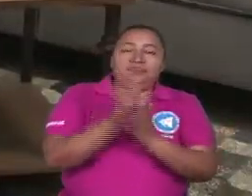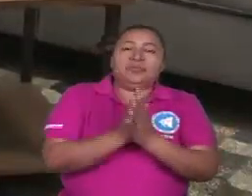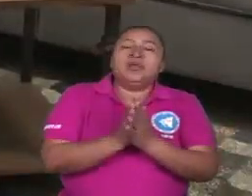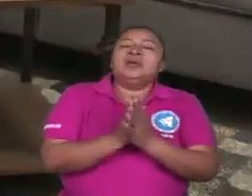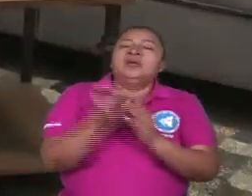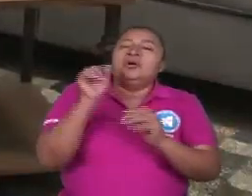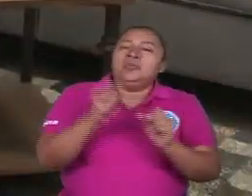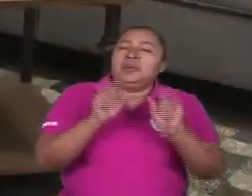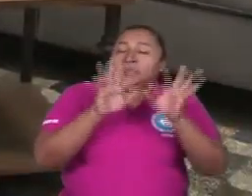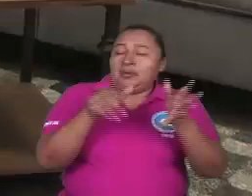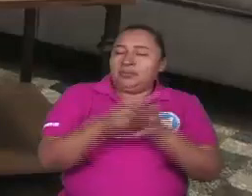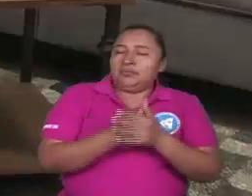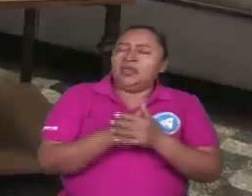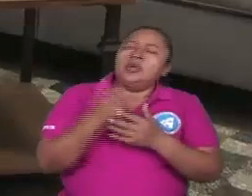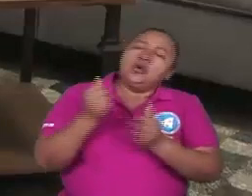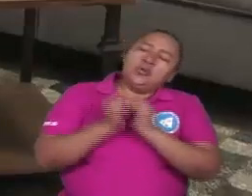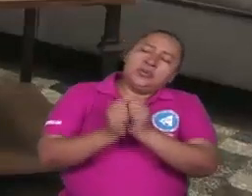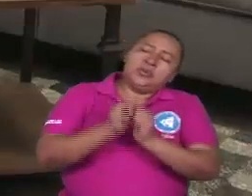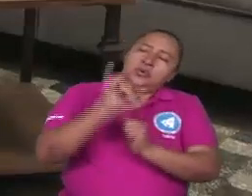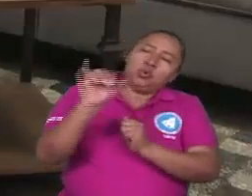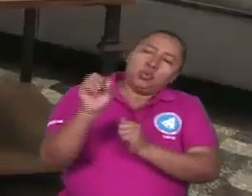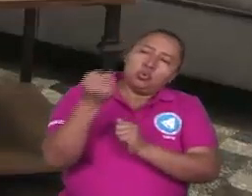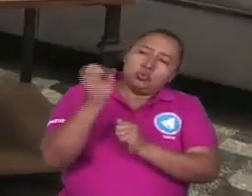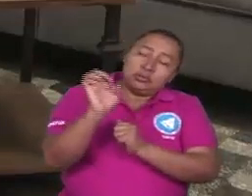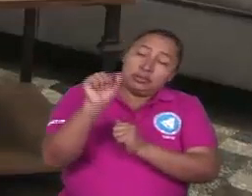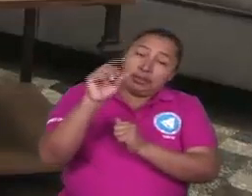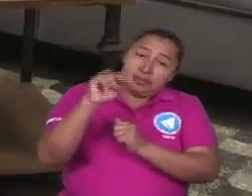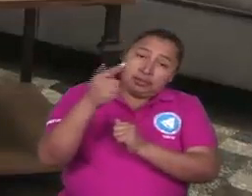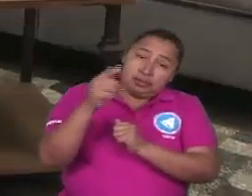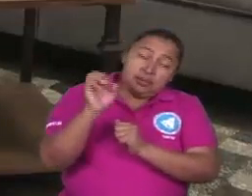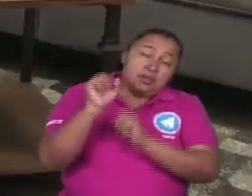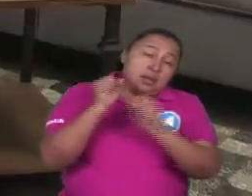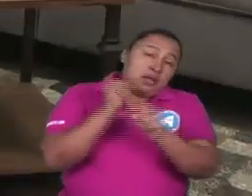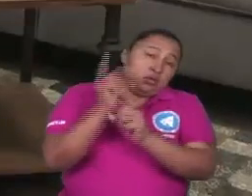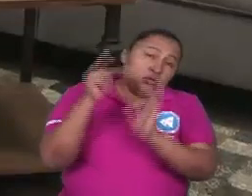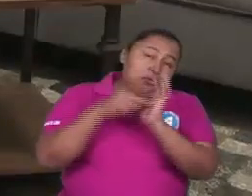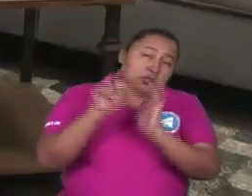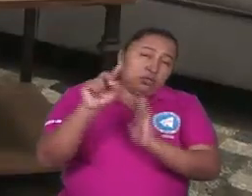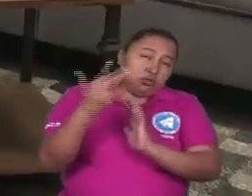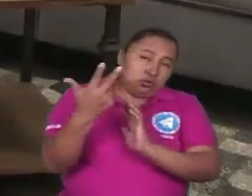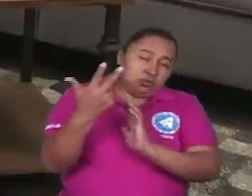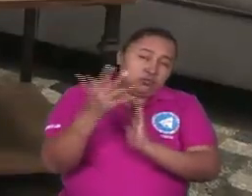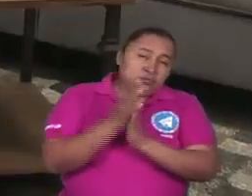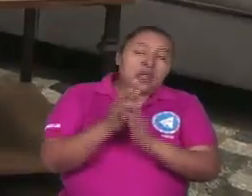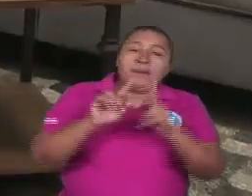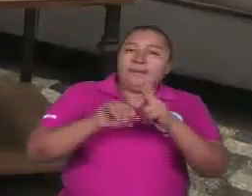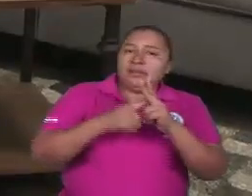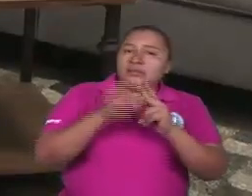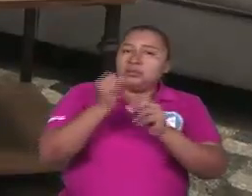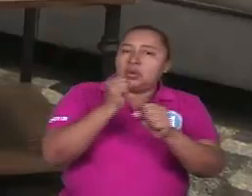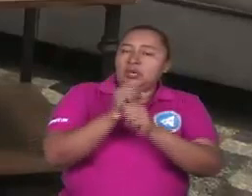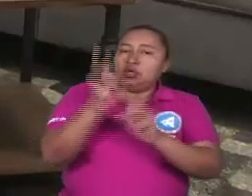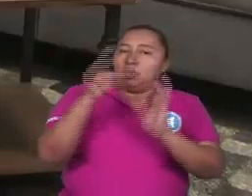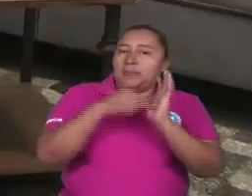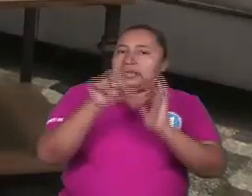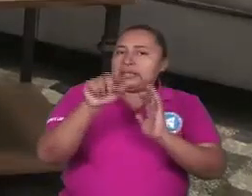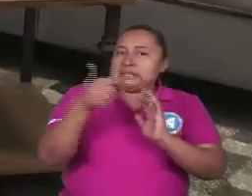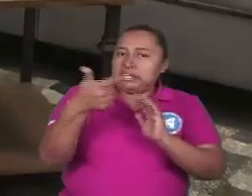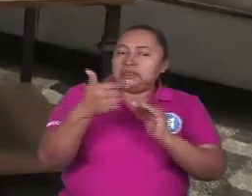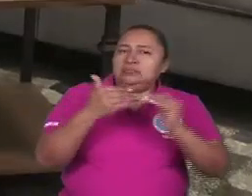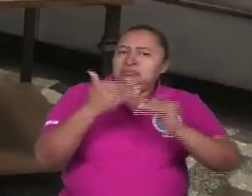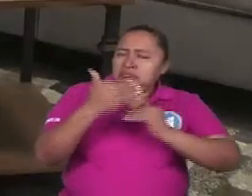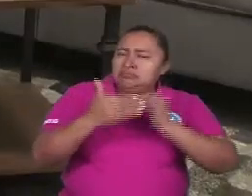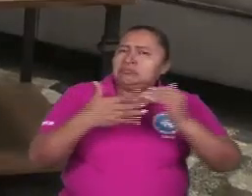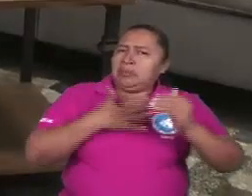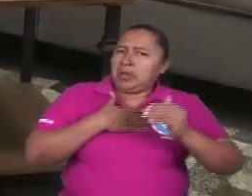Compañero José Ángel, 2018, un año que, a partir de 2007, en el que nuestro país experimenta bonanza económica,